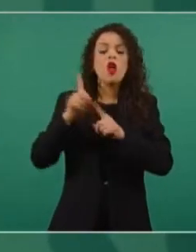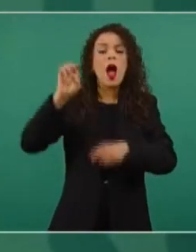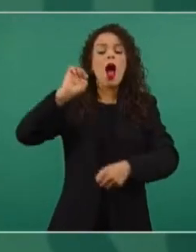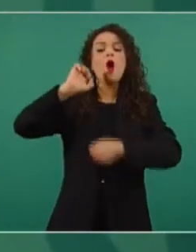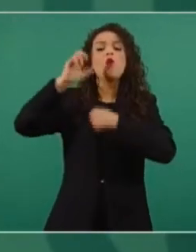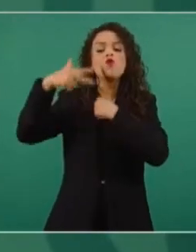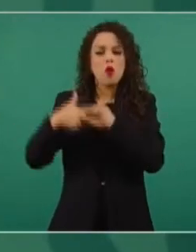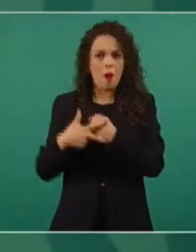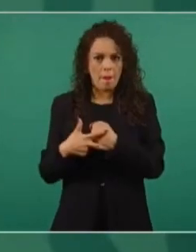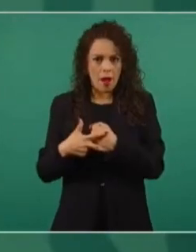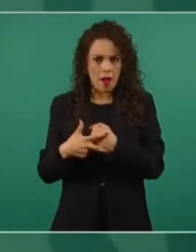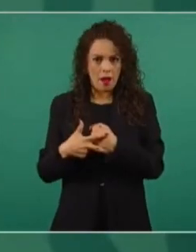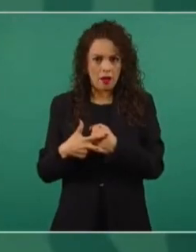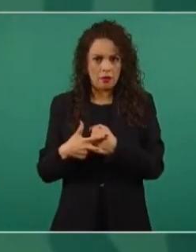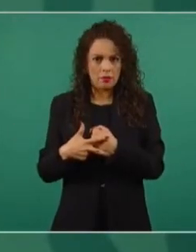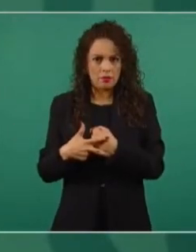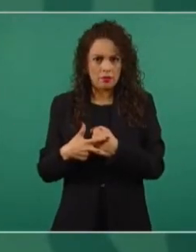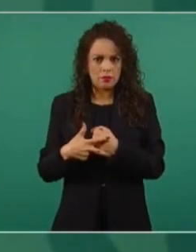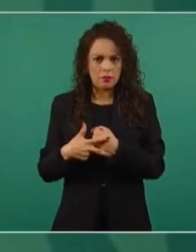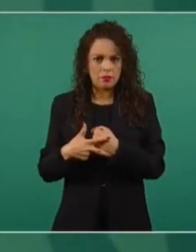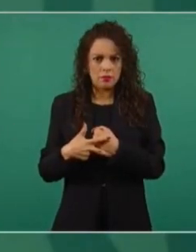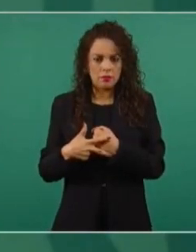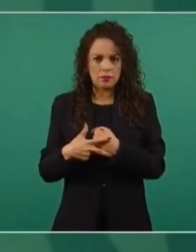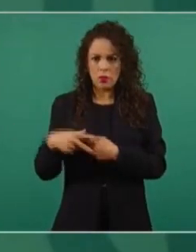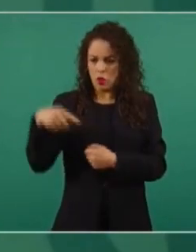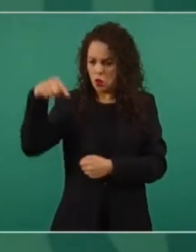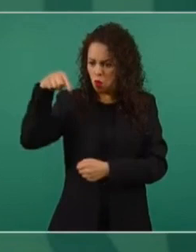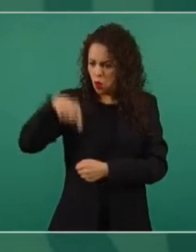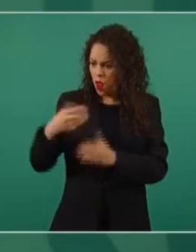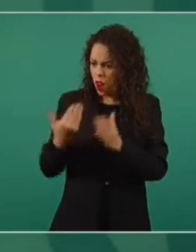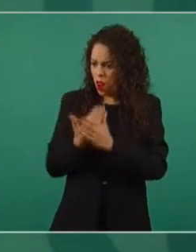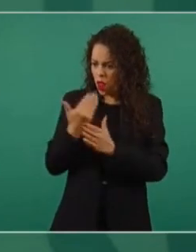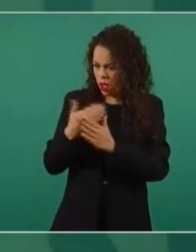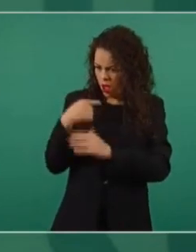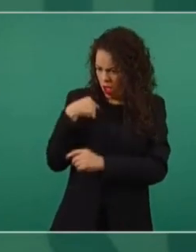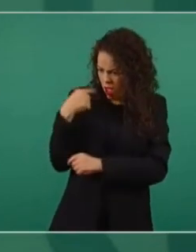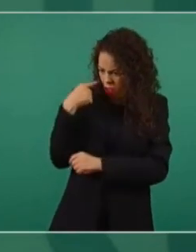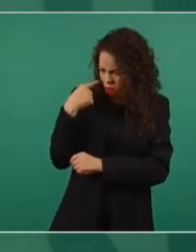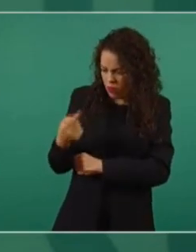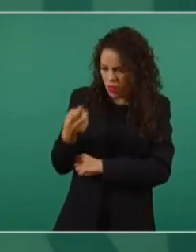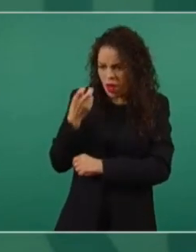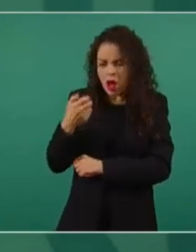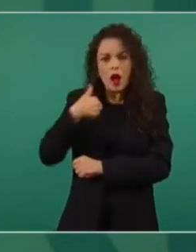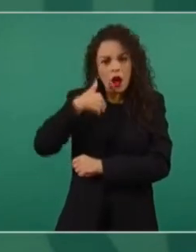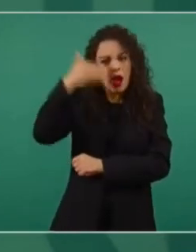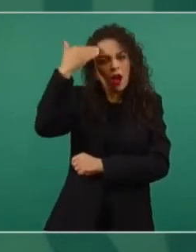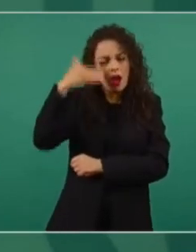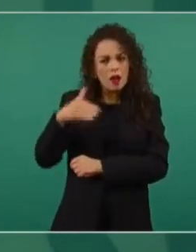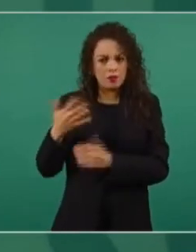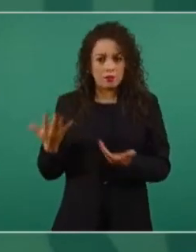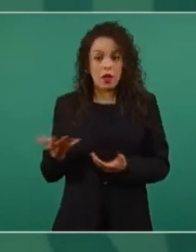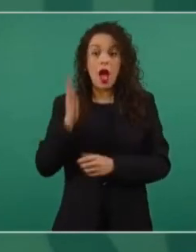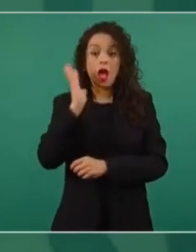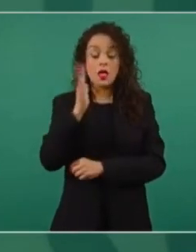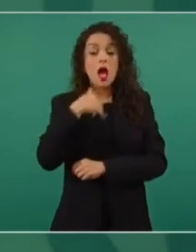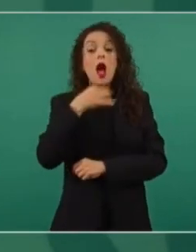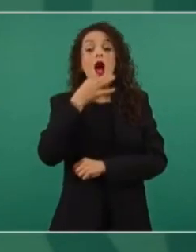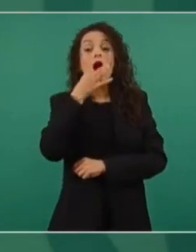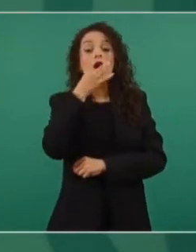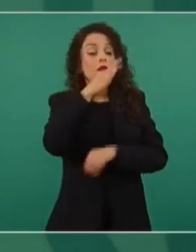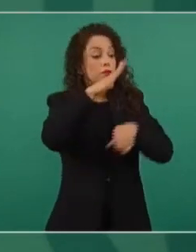en la mañana me enteré sobre esto y ya le di instrucciones